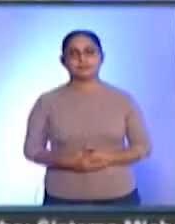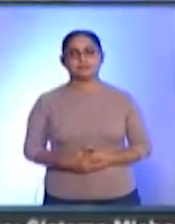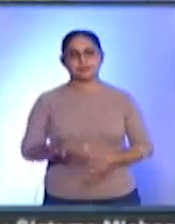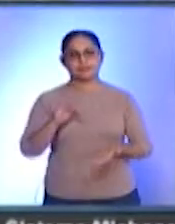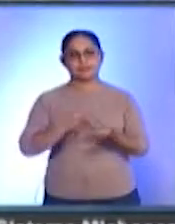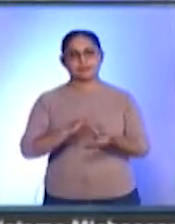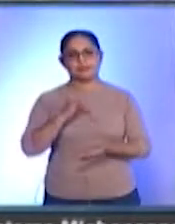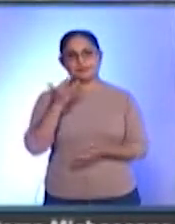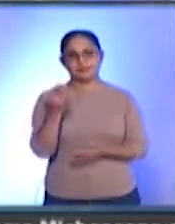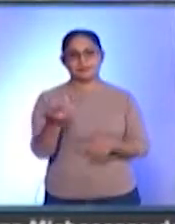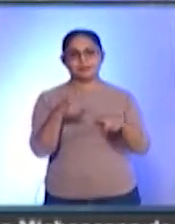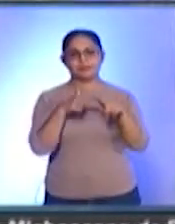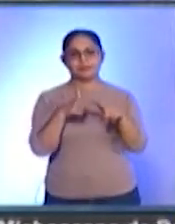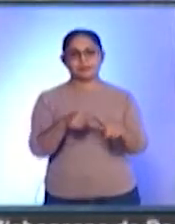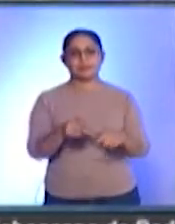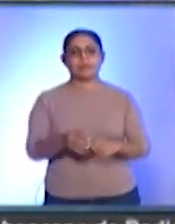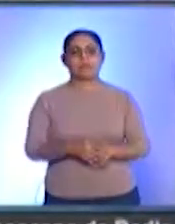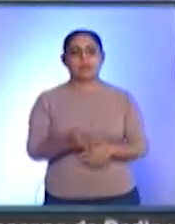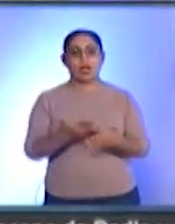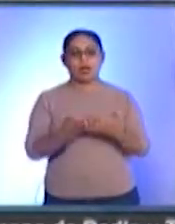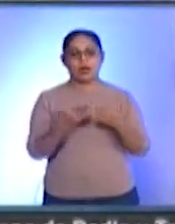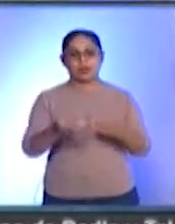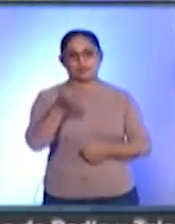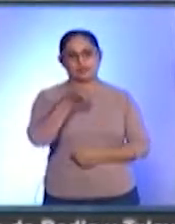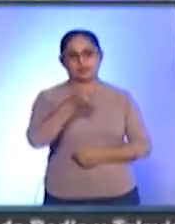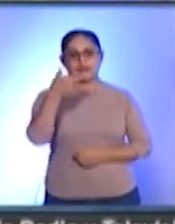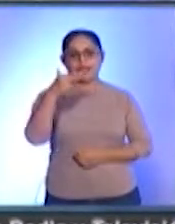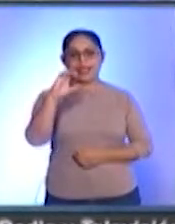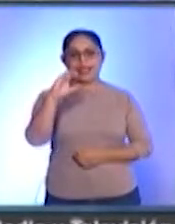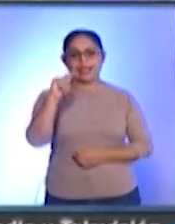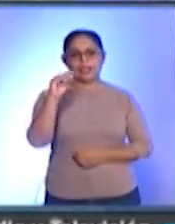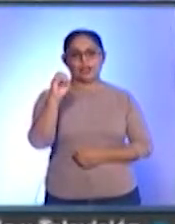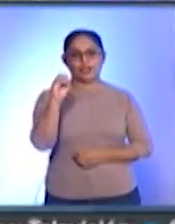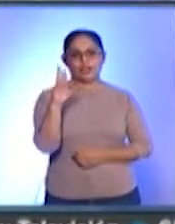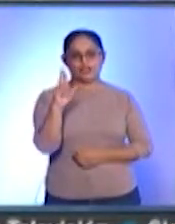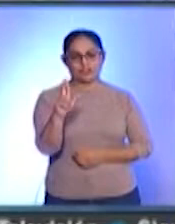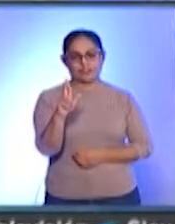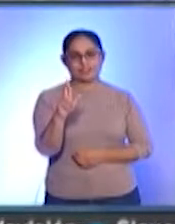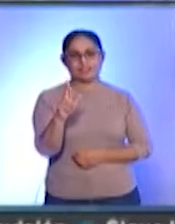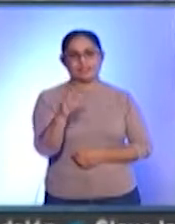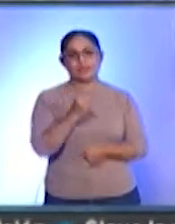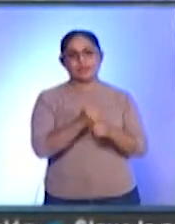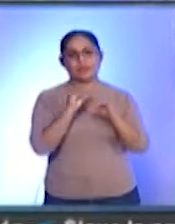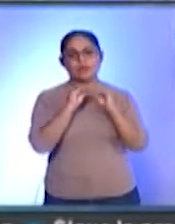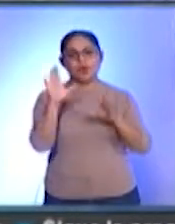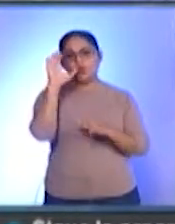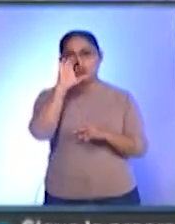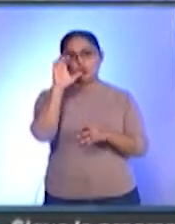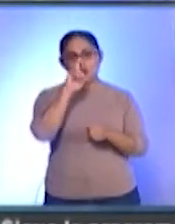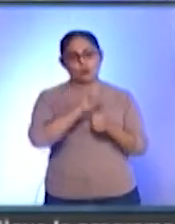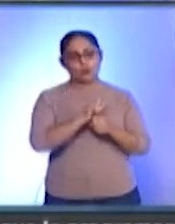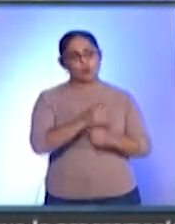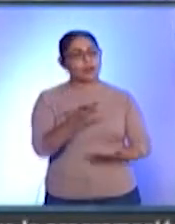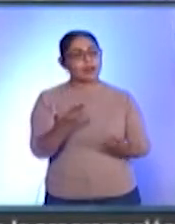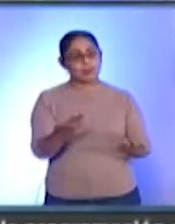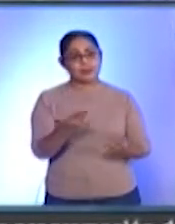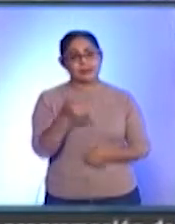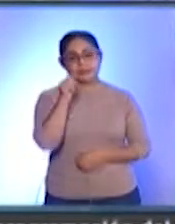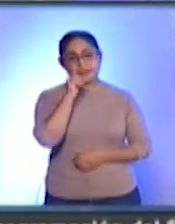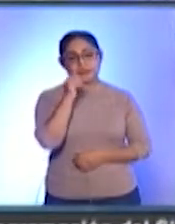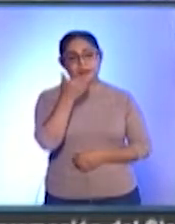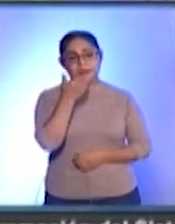Gracias por continuar con nosotros, es momento de saludar a Héctor Mondragón con la información de la cultura. Héctor, como siempre, grato